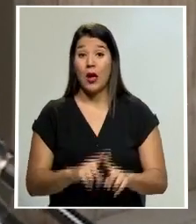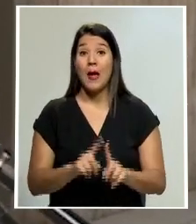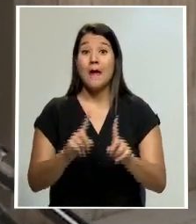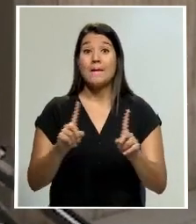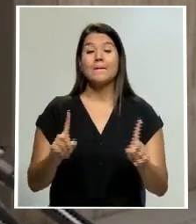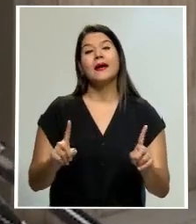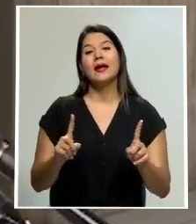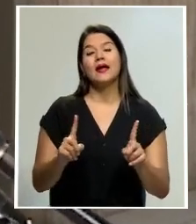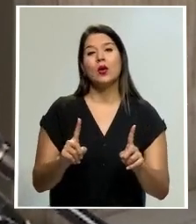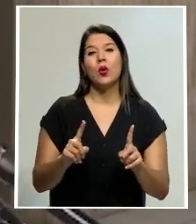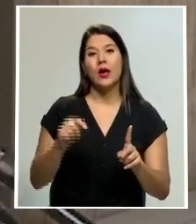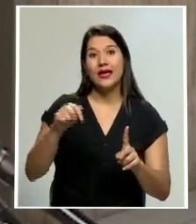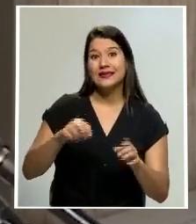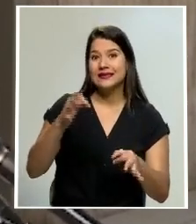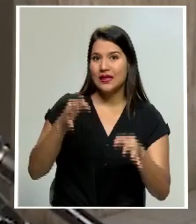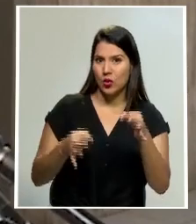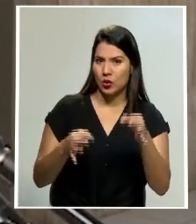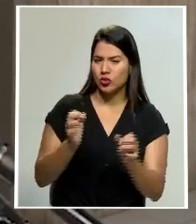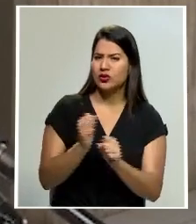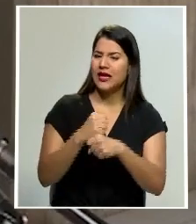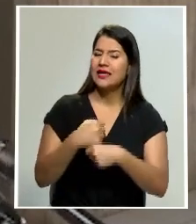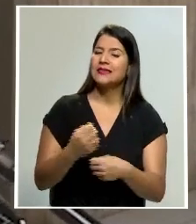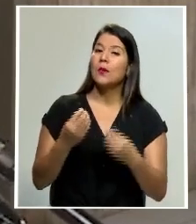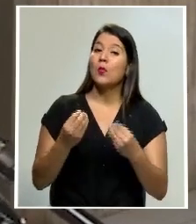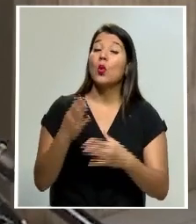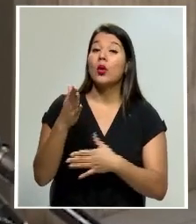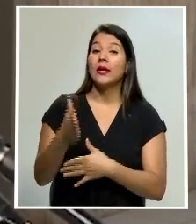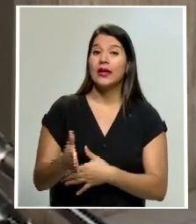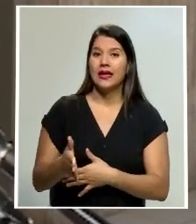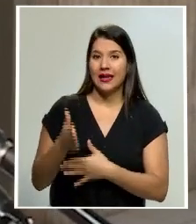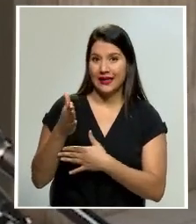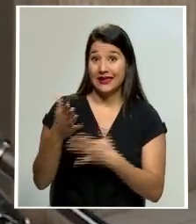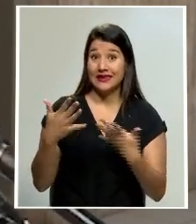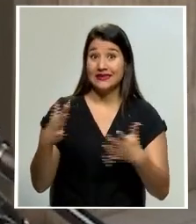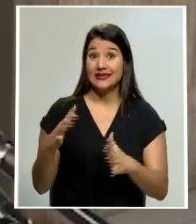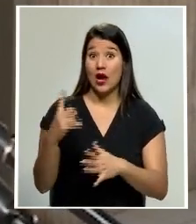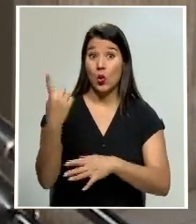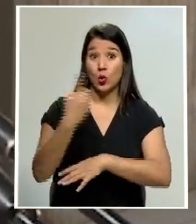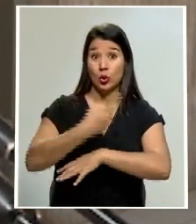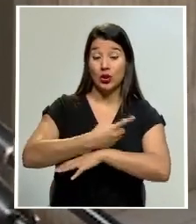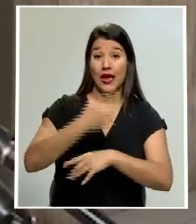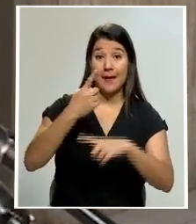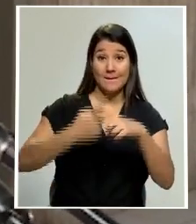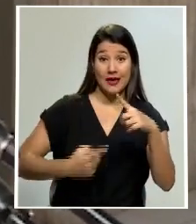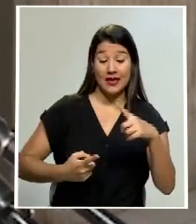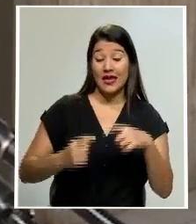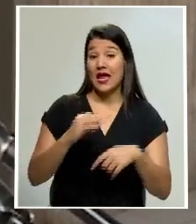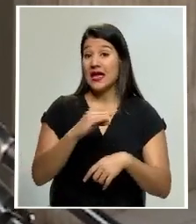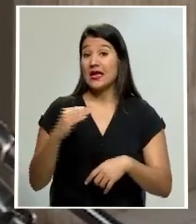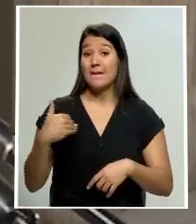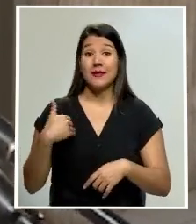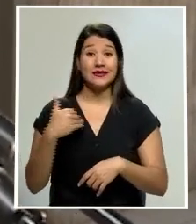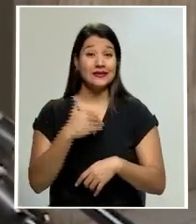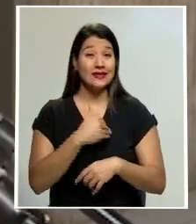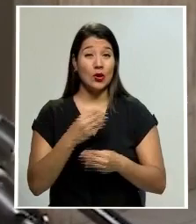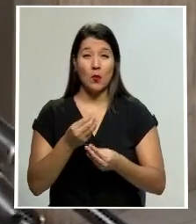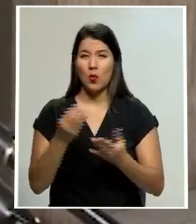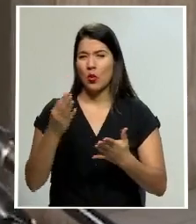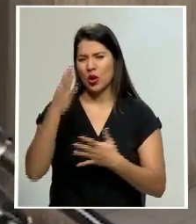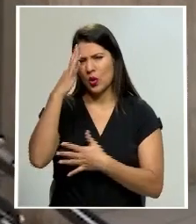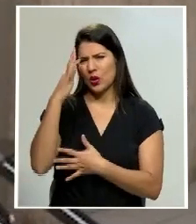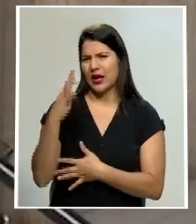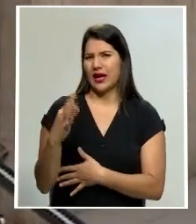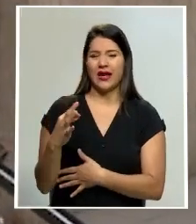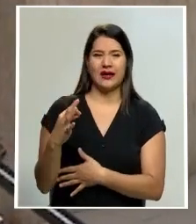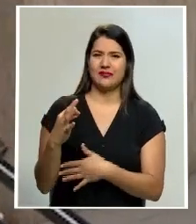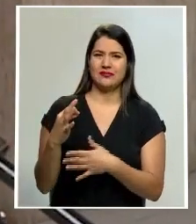audiencia esté realizándose de manera muy lenta. Llevamos un día y medio y ni siquiera el Ministerio Público considera que va por la décima parte